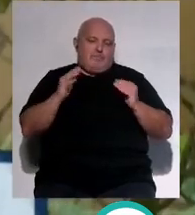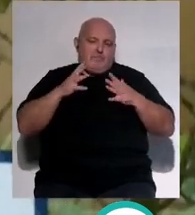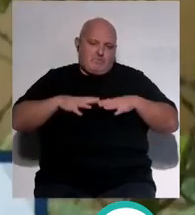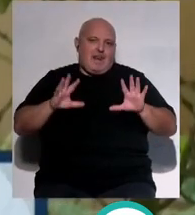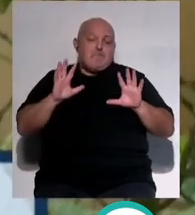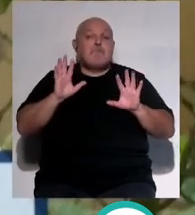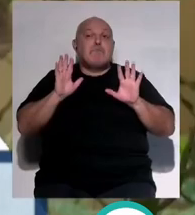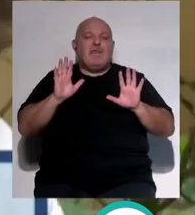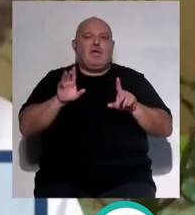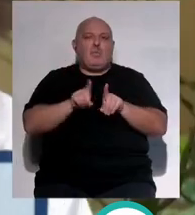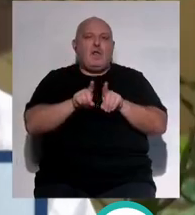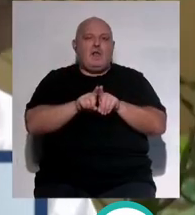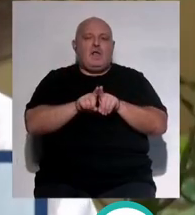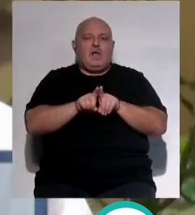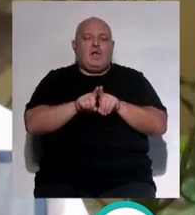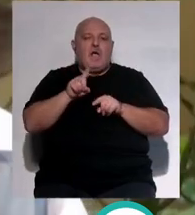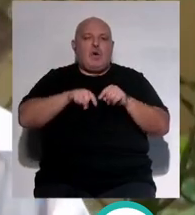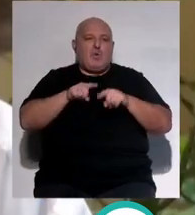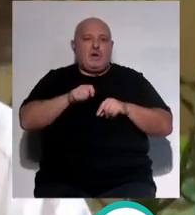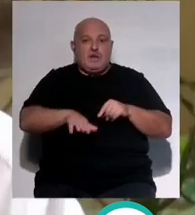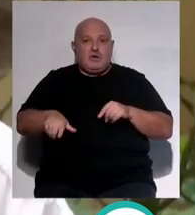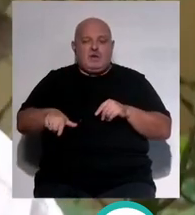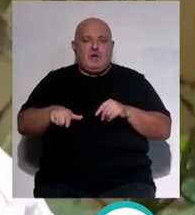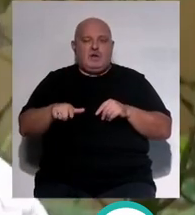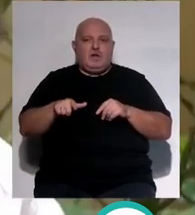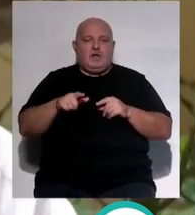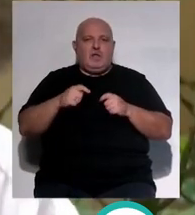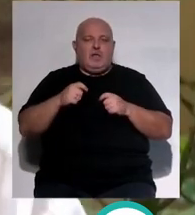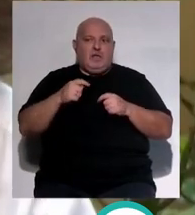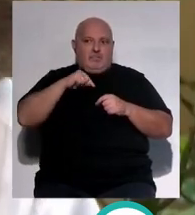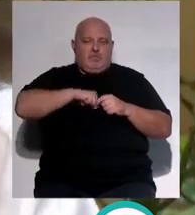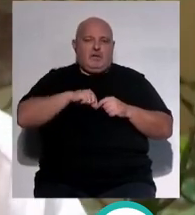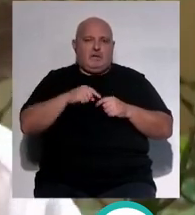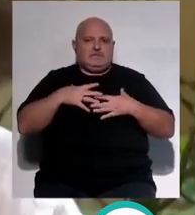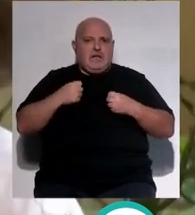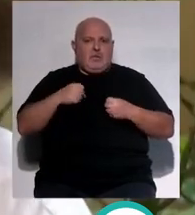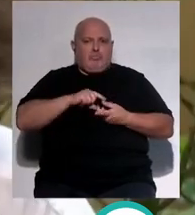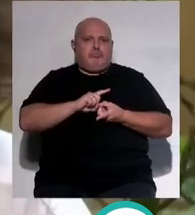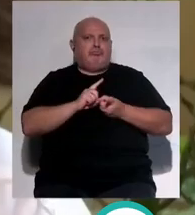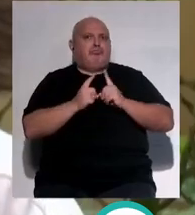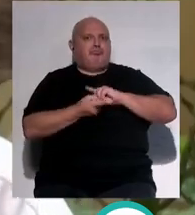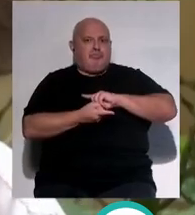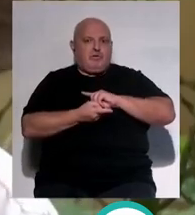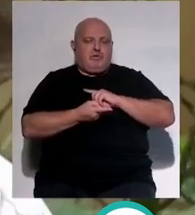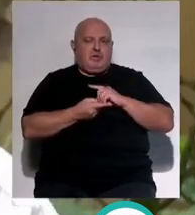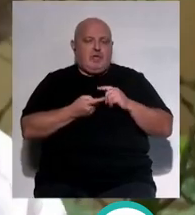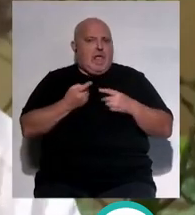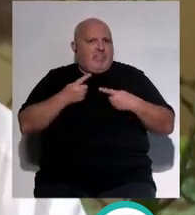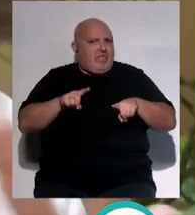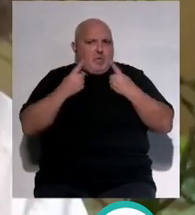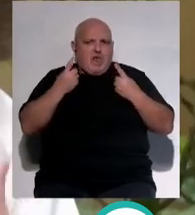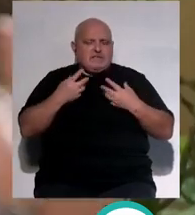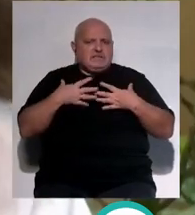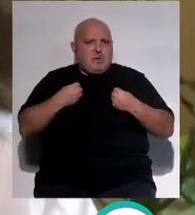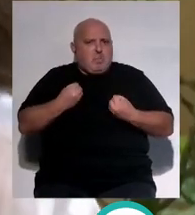pero sí que hay algunos niños que se pueden complicar y a veces son niños sanos no tienen por qué tener una patología previa es decir,